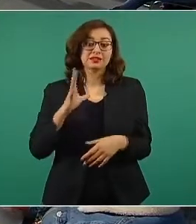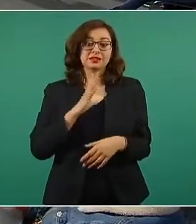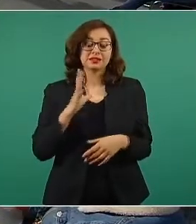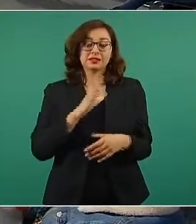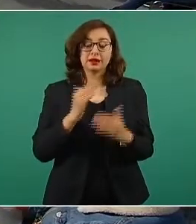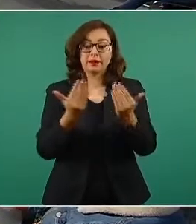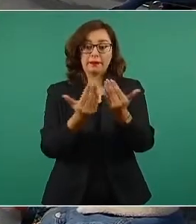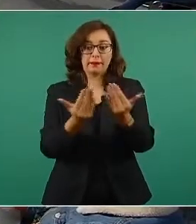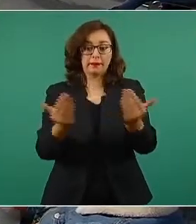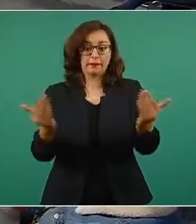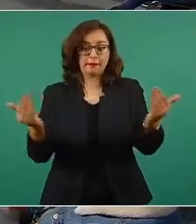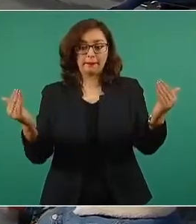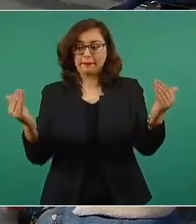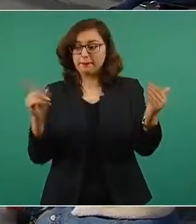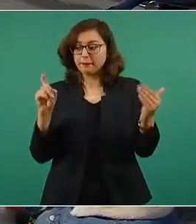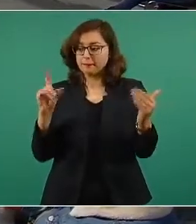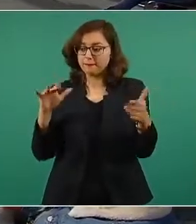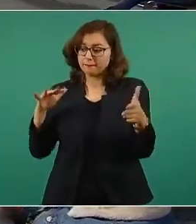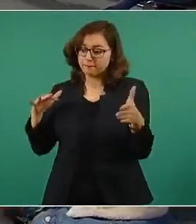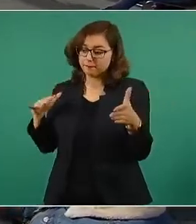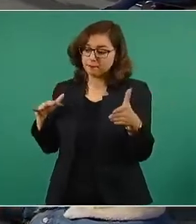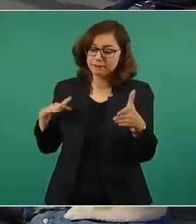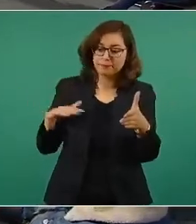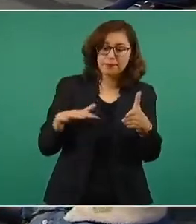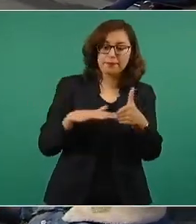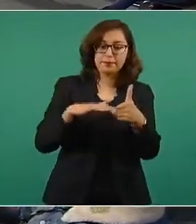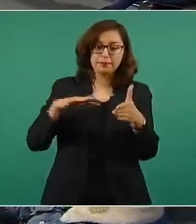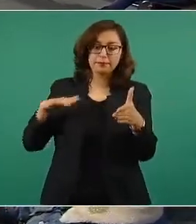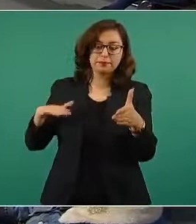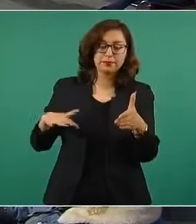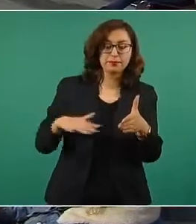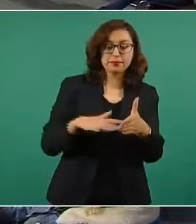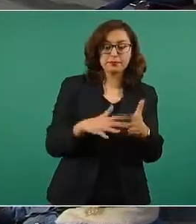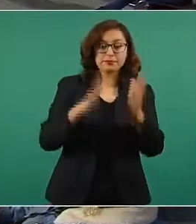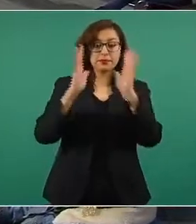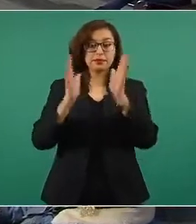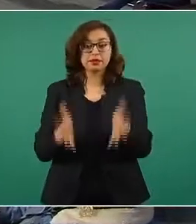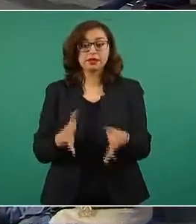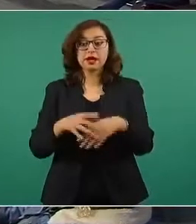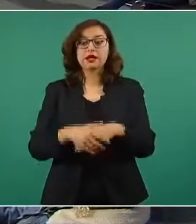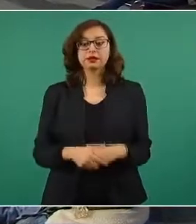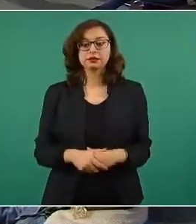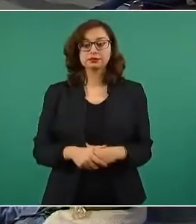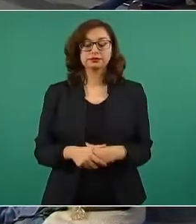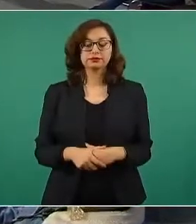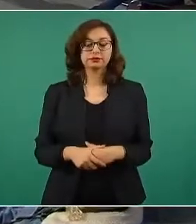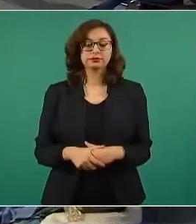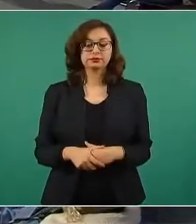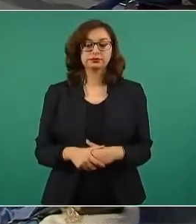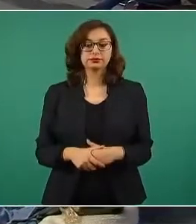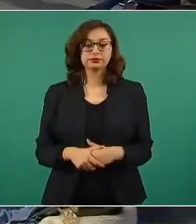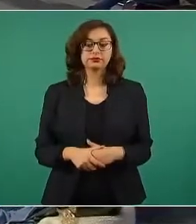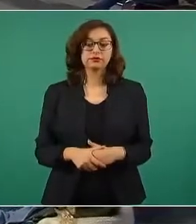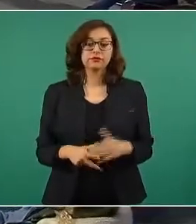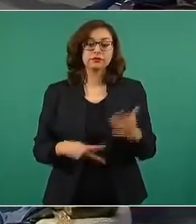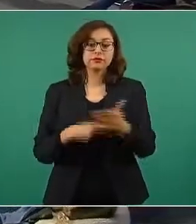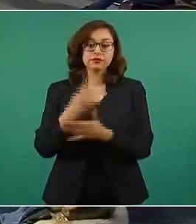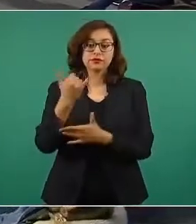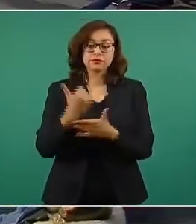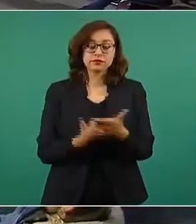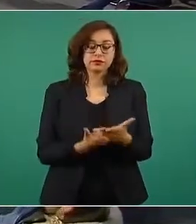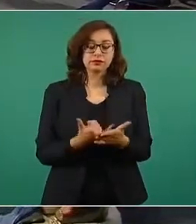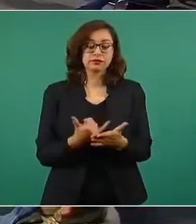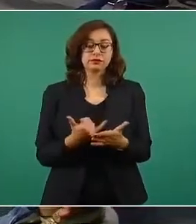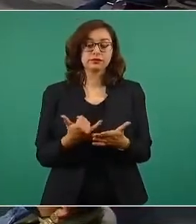ya hay una resolución. El proyecto que hicieron establecía que se podía